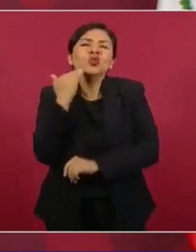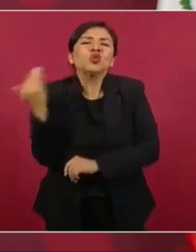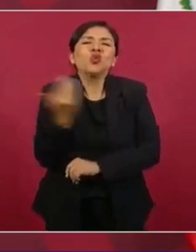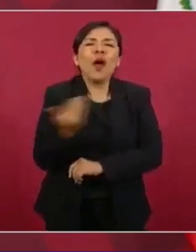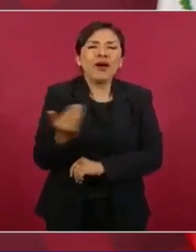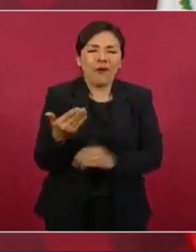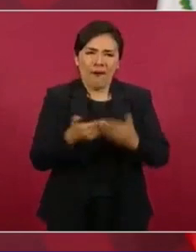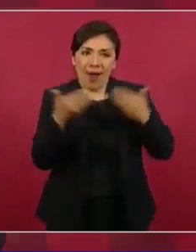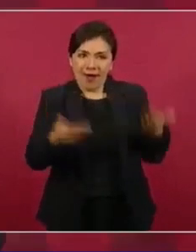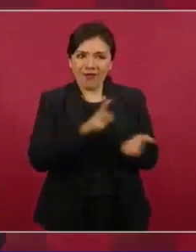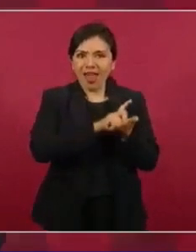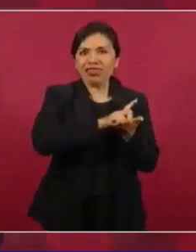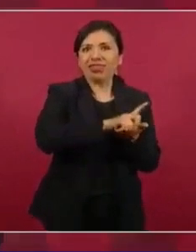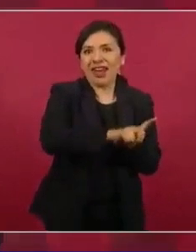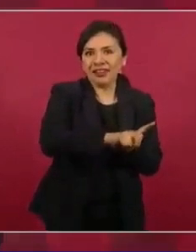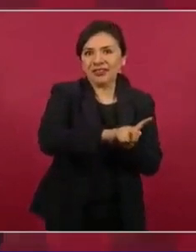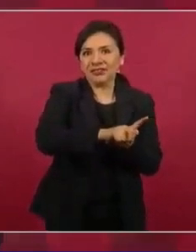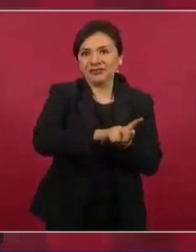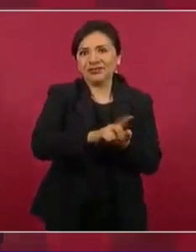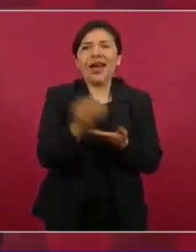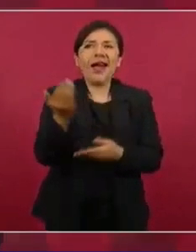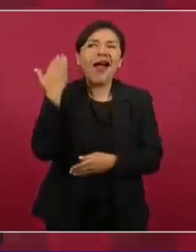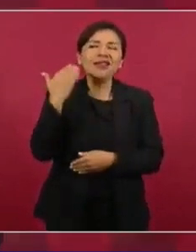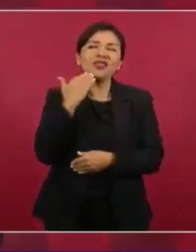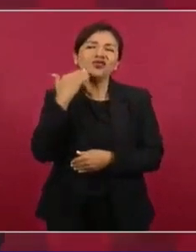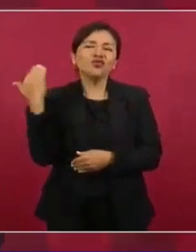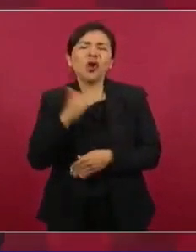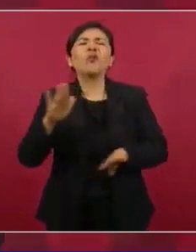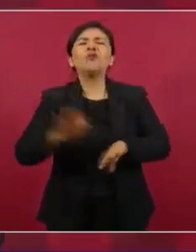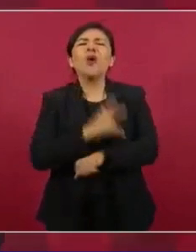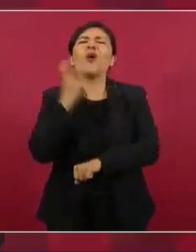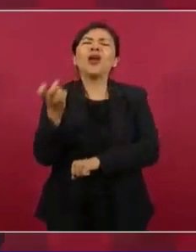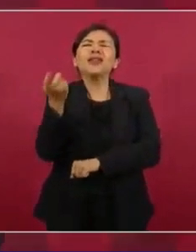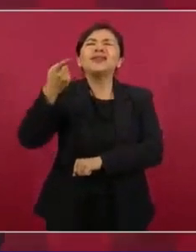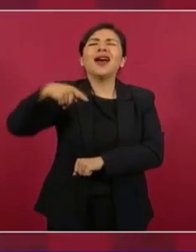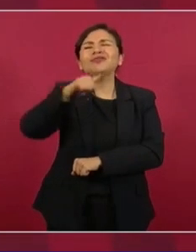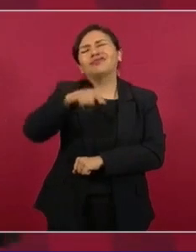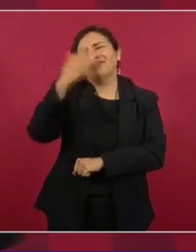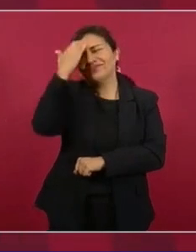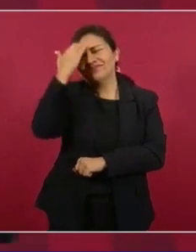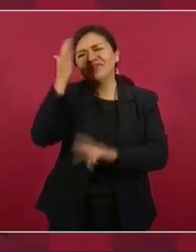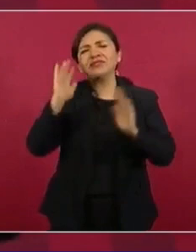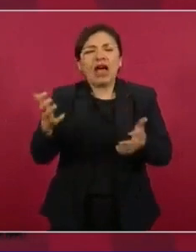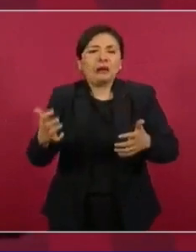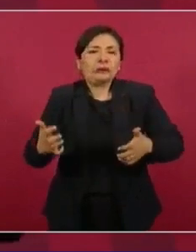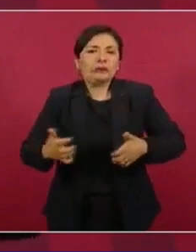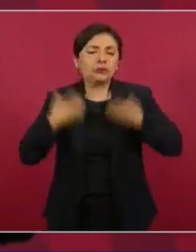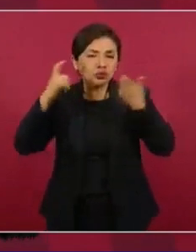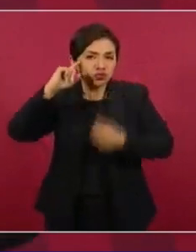Por eso están enojados los conservadores, estuve viendo.